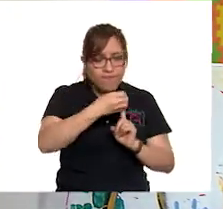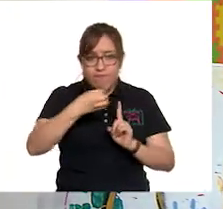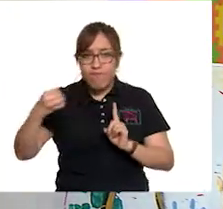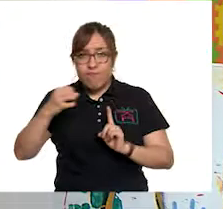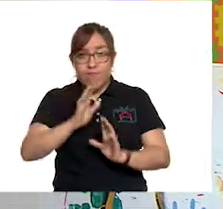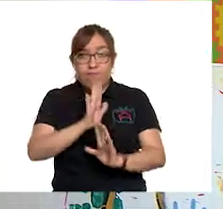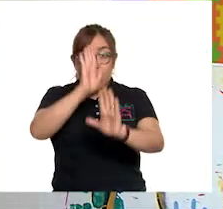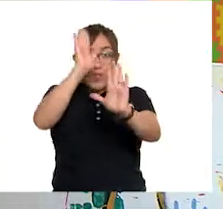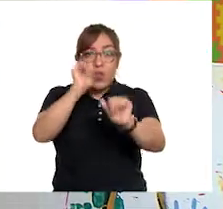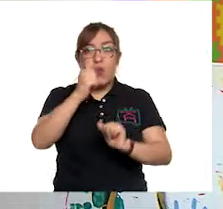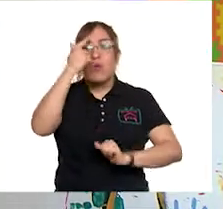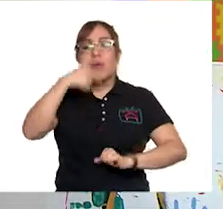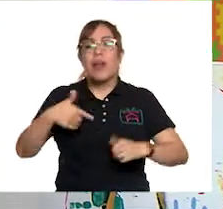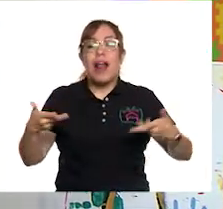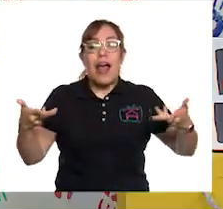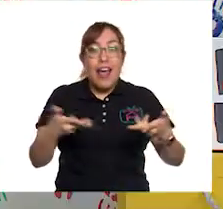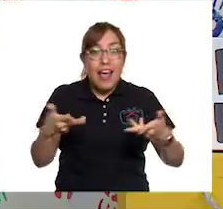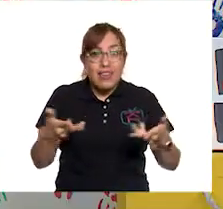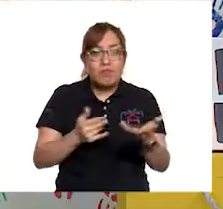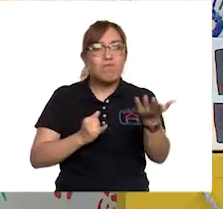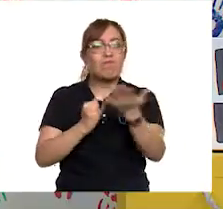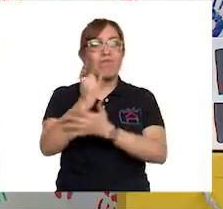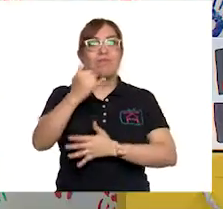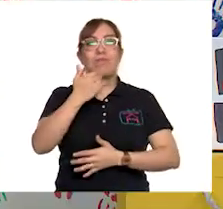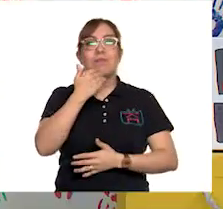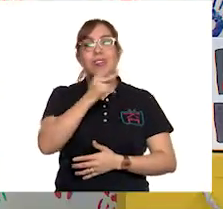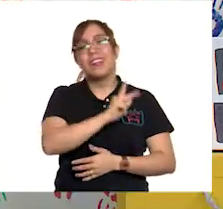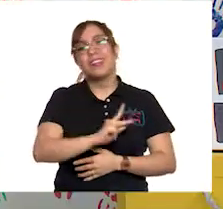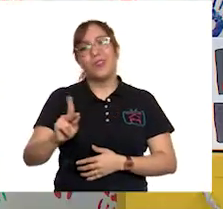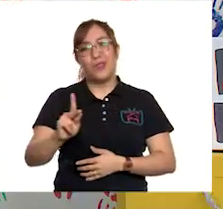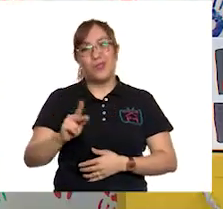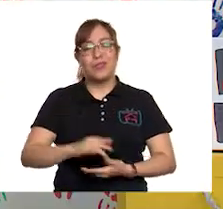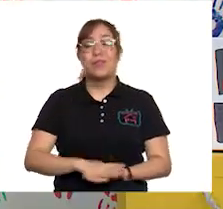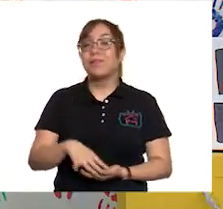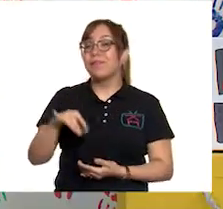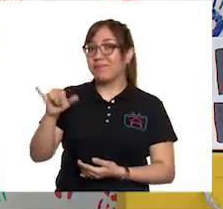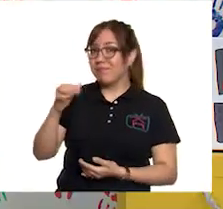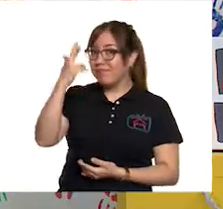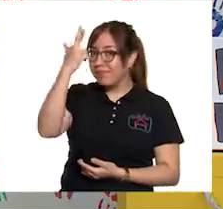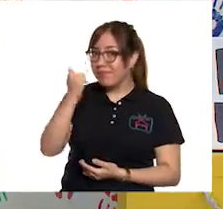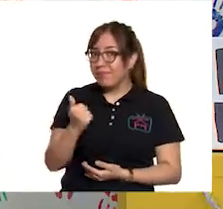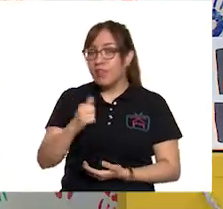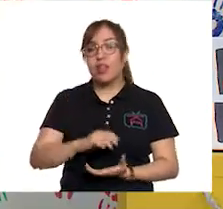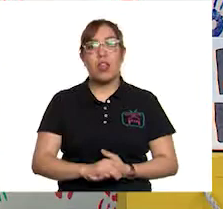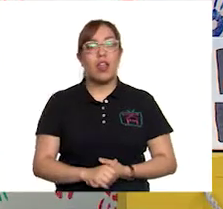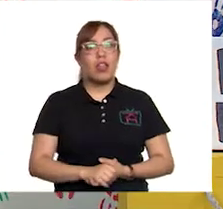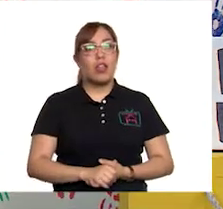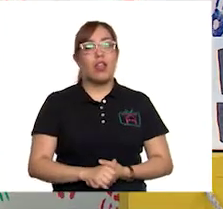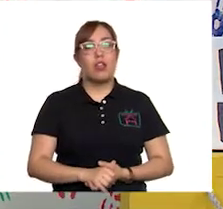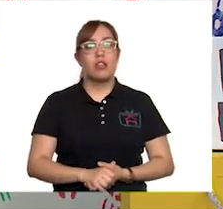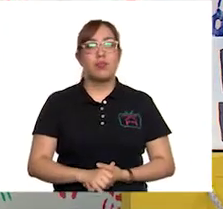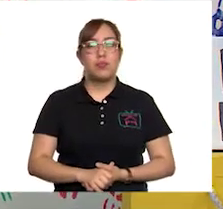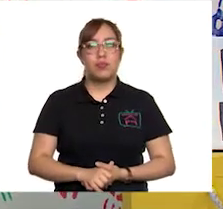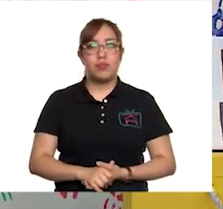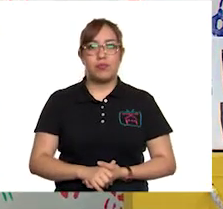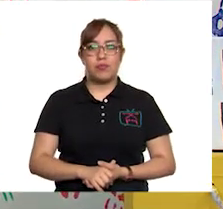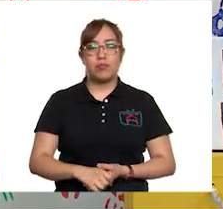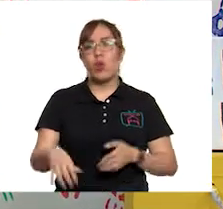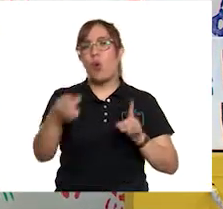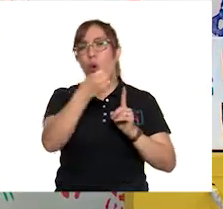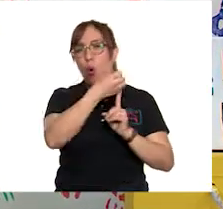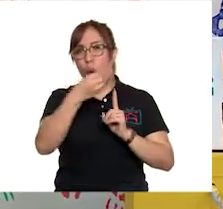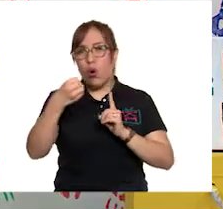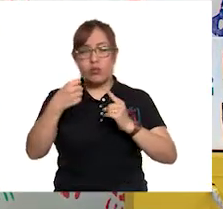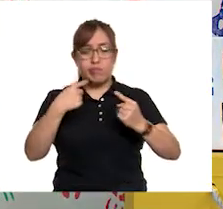beneficien a todos. Cierto, tienes mucha razón, Mariana. Aunque también debemos decir que existen distintas formas de organización